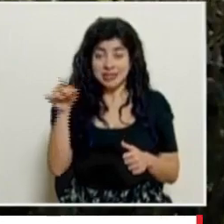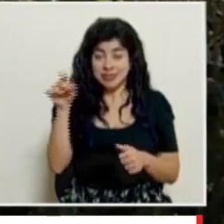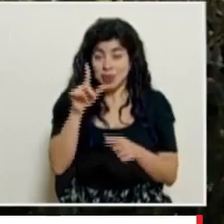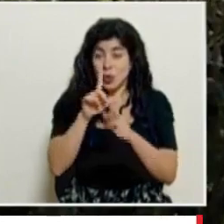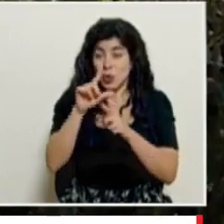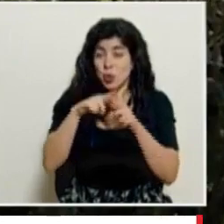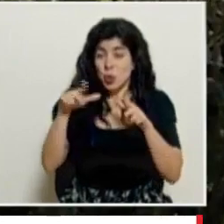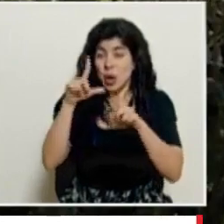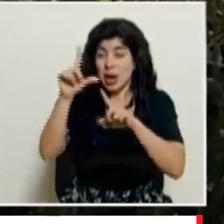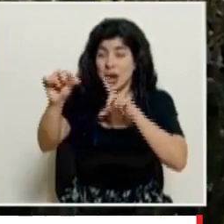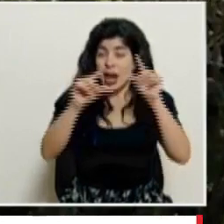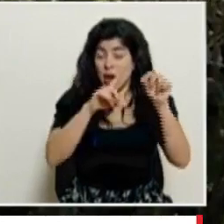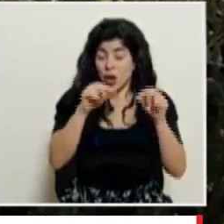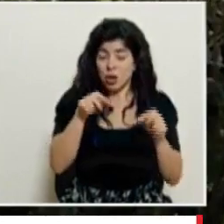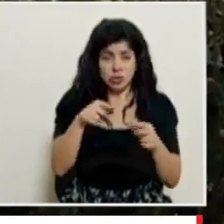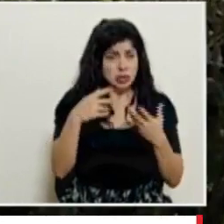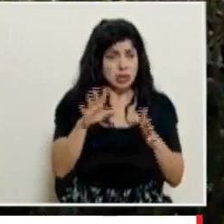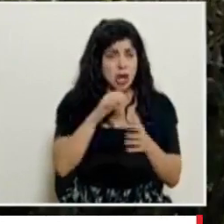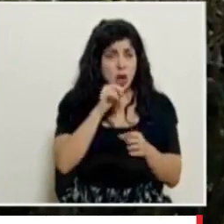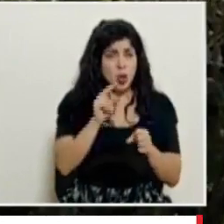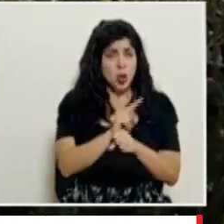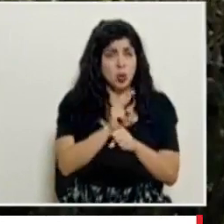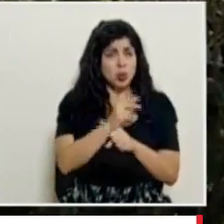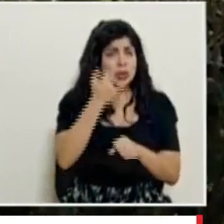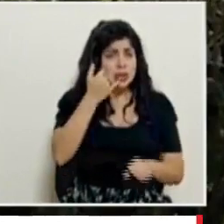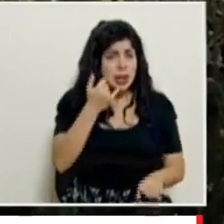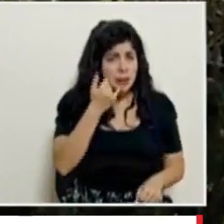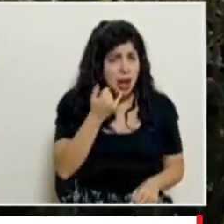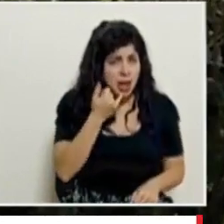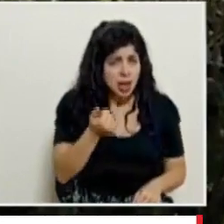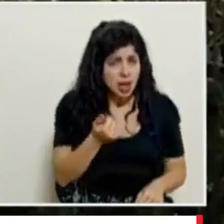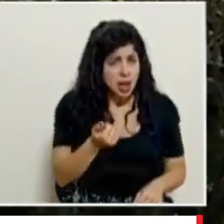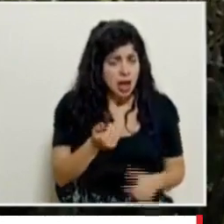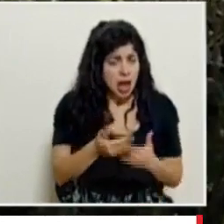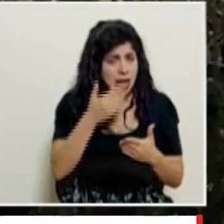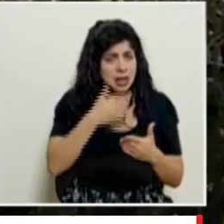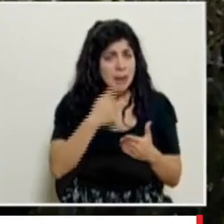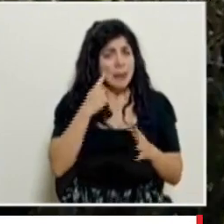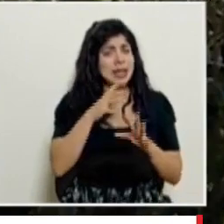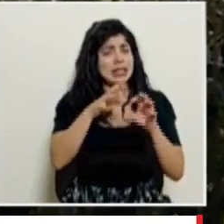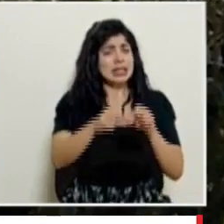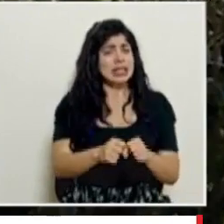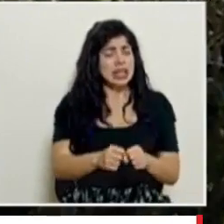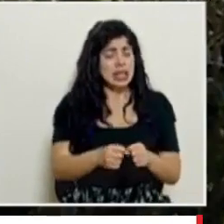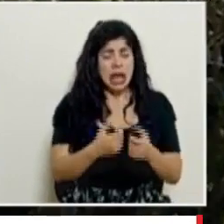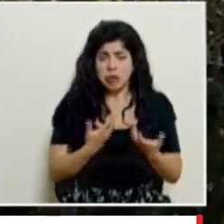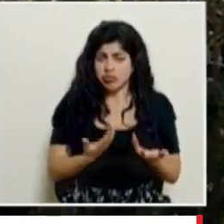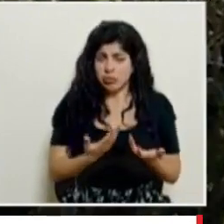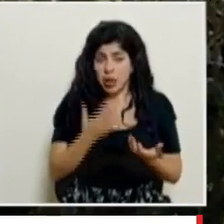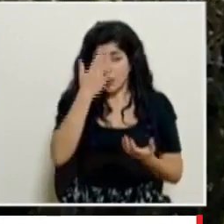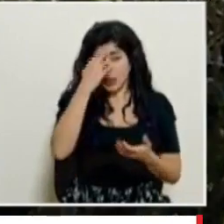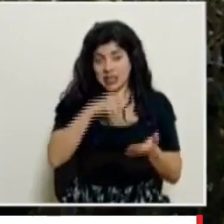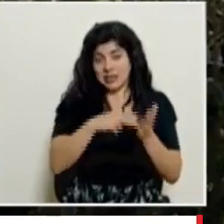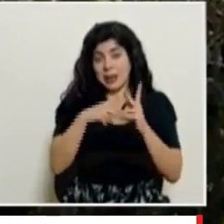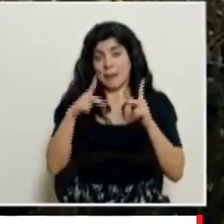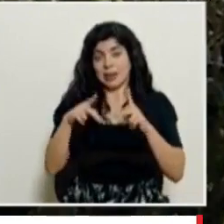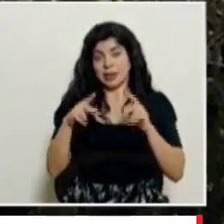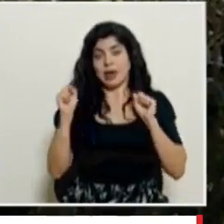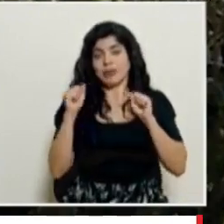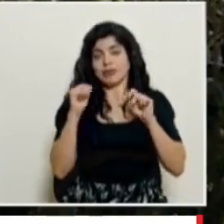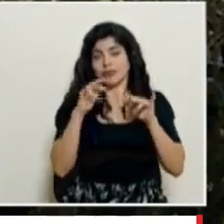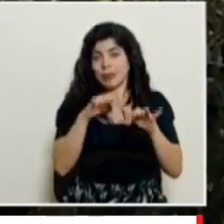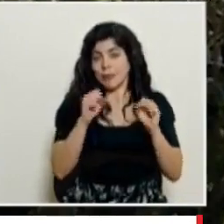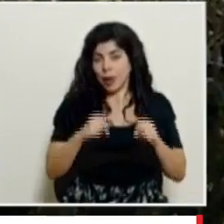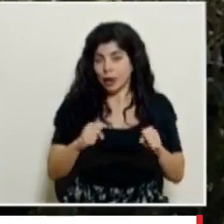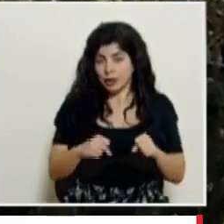regiones ya no se está utilizando el modo de llamada previa con cita previa porque obviamente eso provoca aglomeraciones y